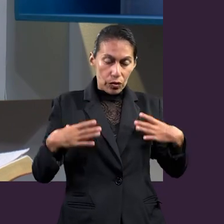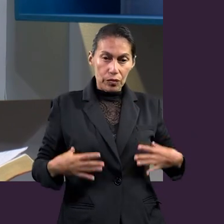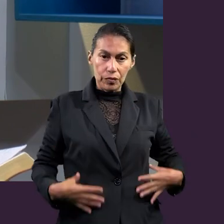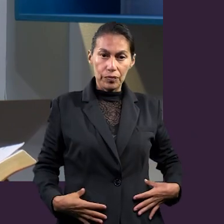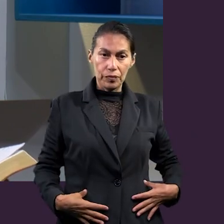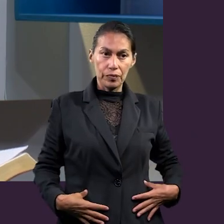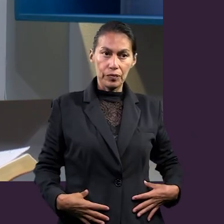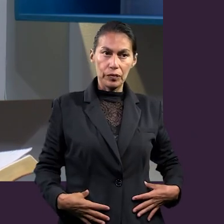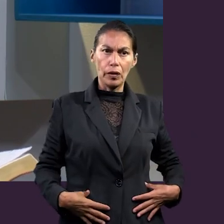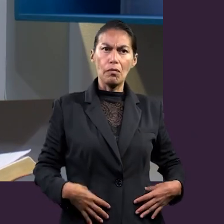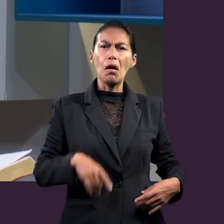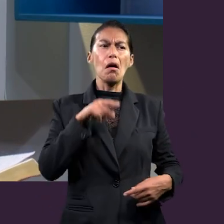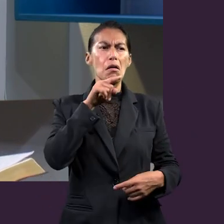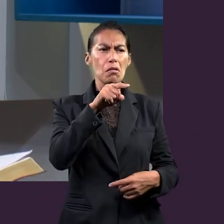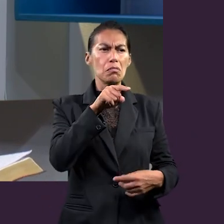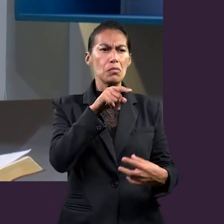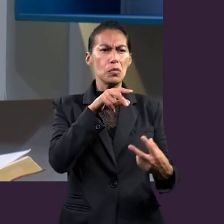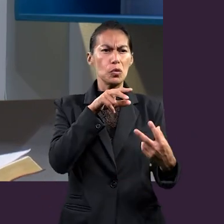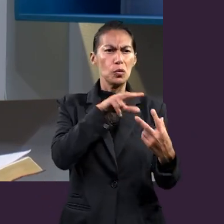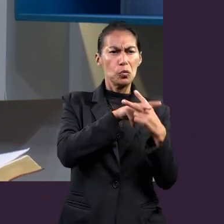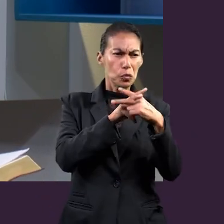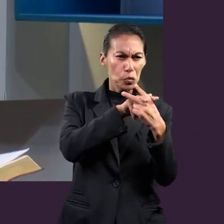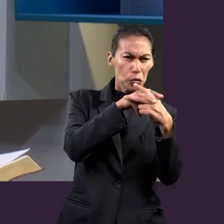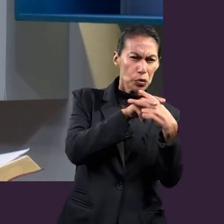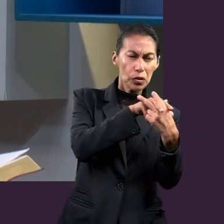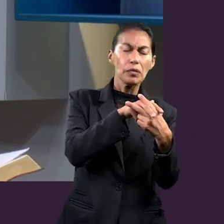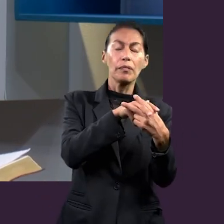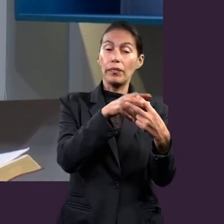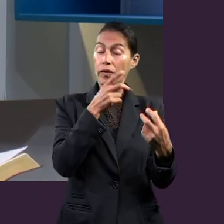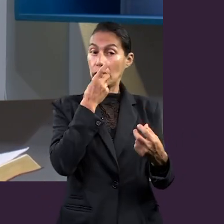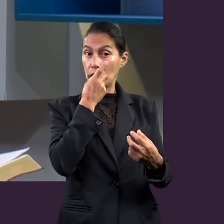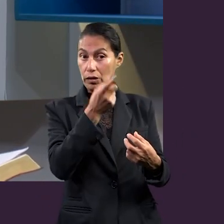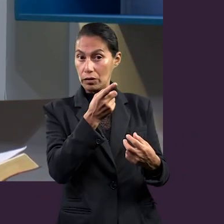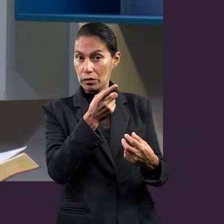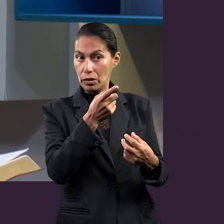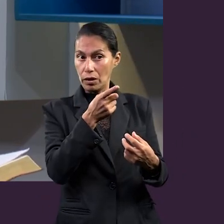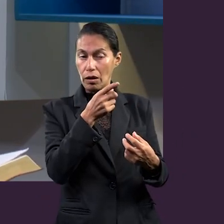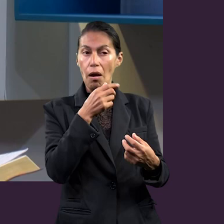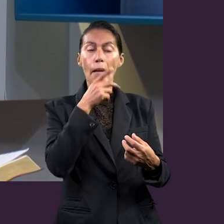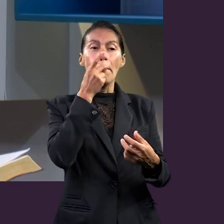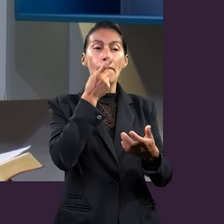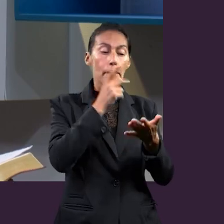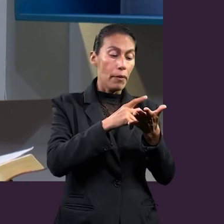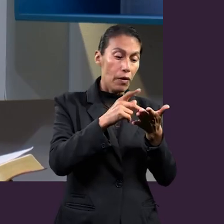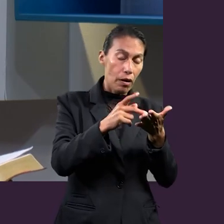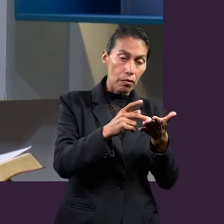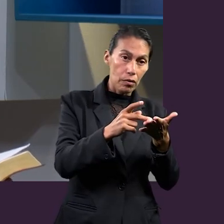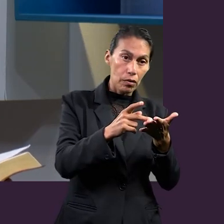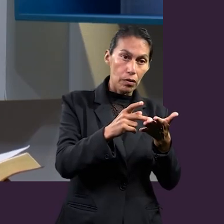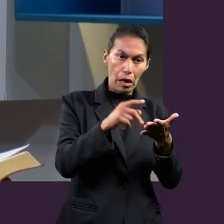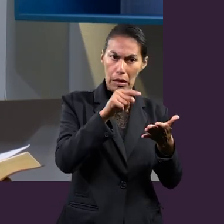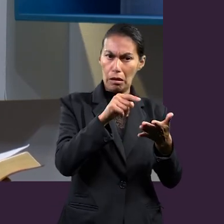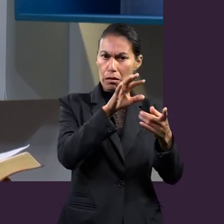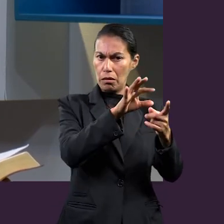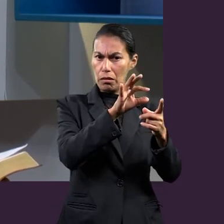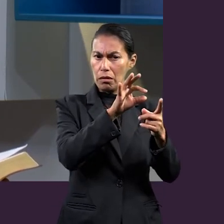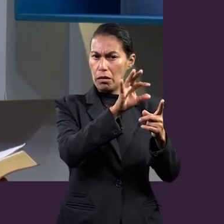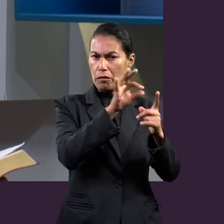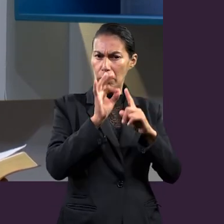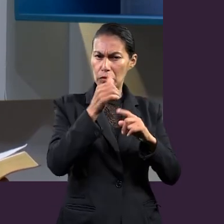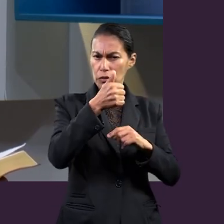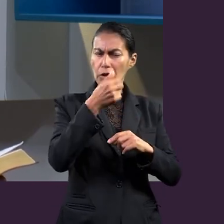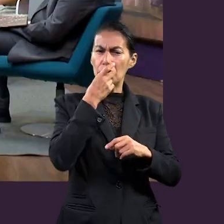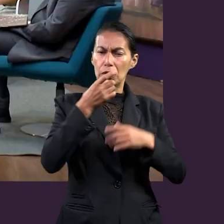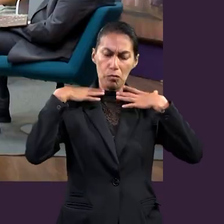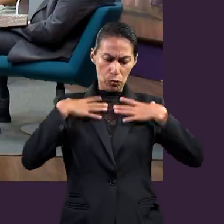lo que él necesita para ir a esa lucha del cristiano. él menciona ahí también todo lo que el apóstol Pablo pone aquí en Efesios,